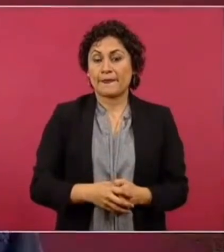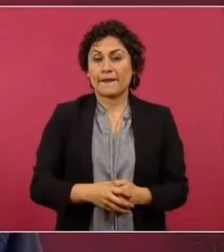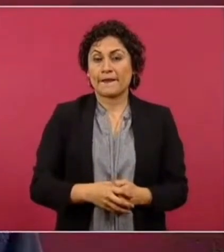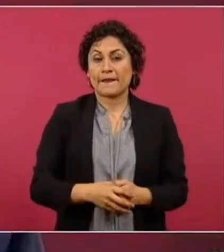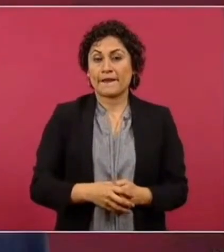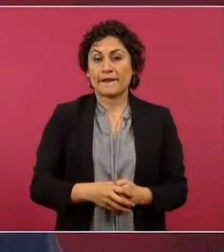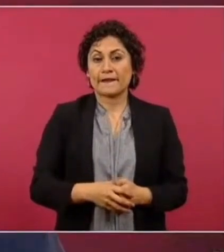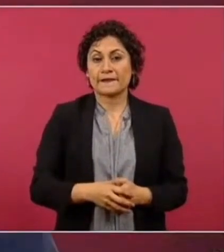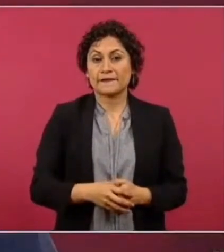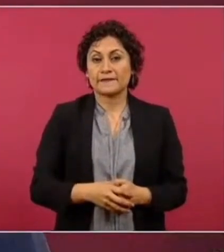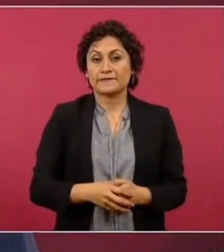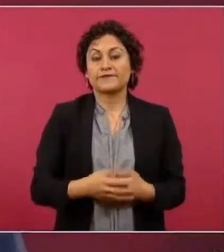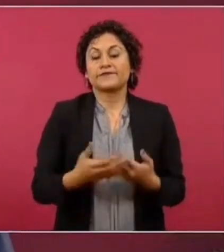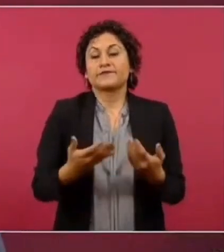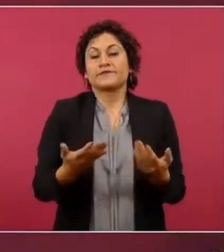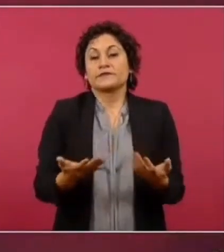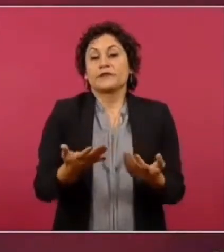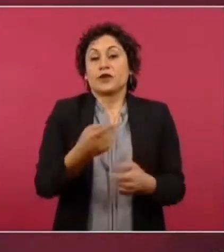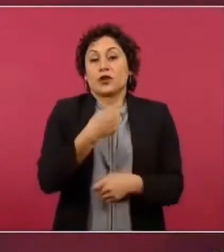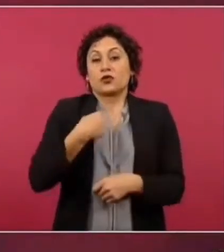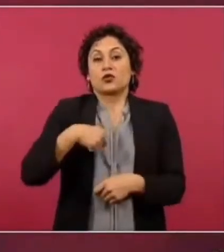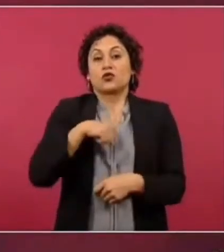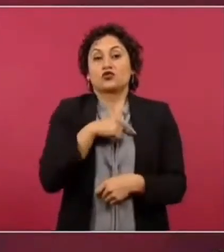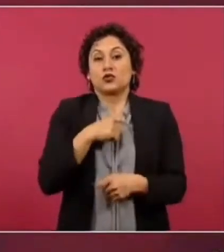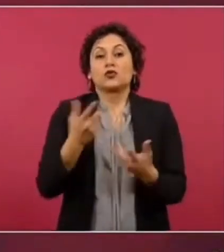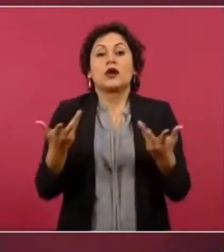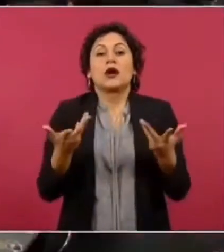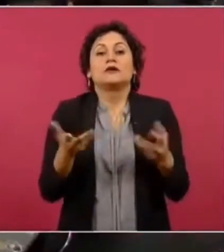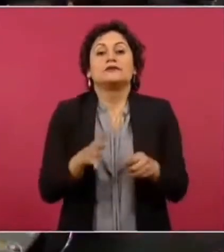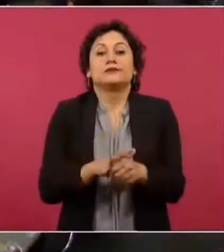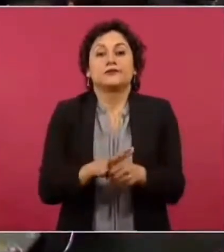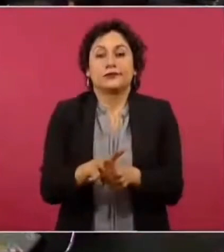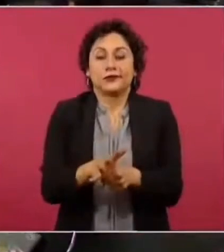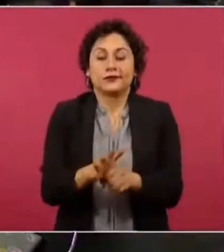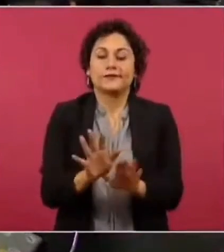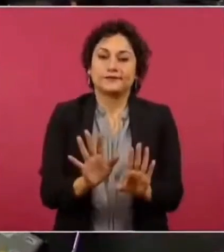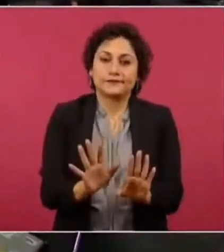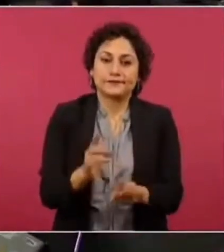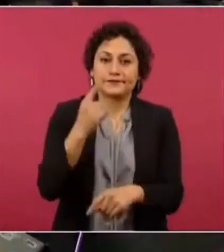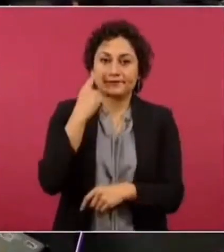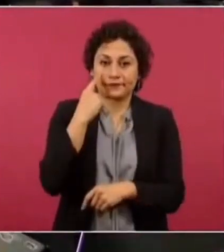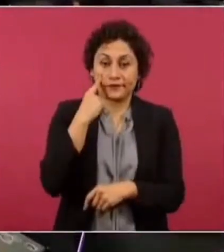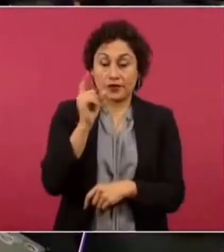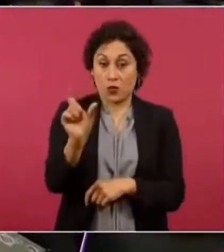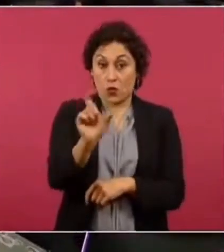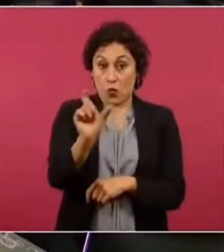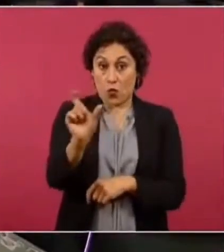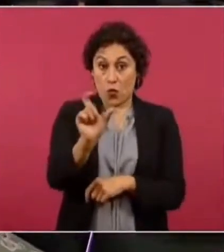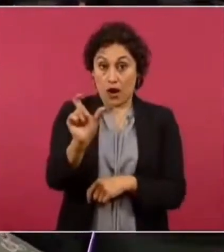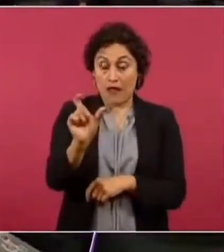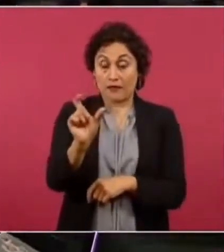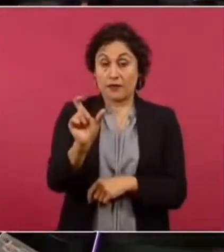¿Qué hicimos? Pues desde el primer momento